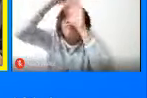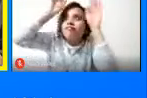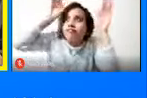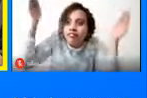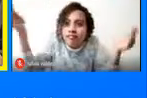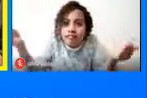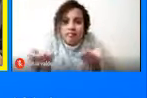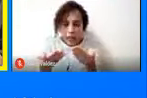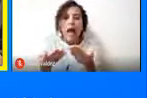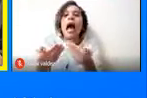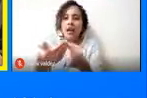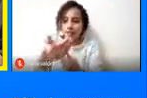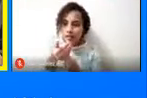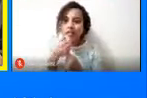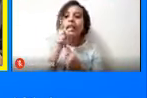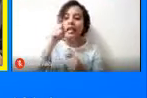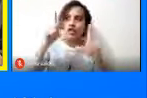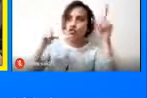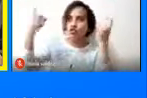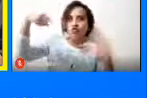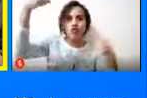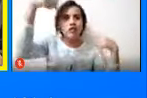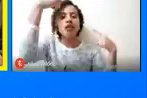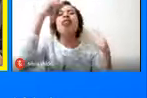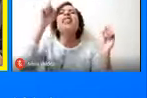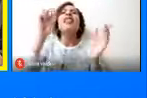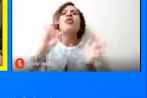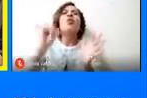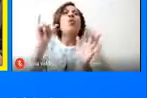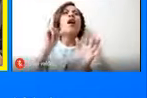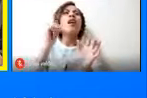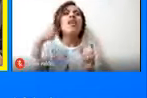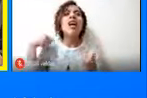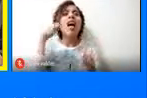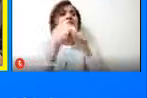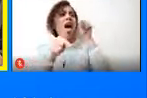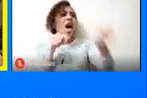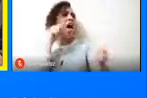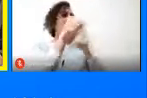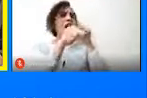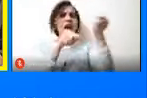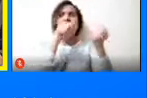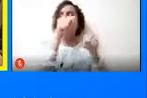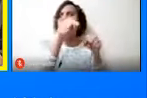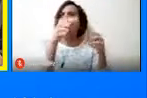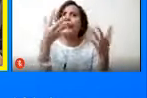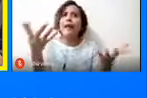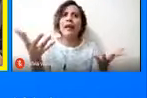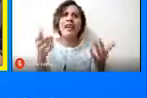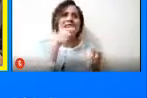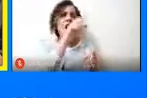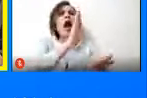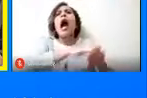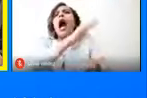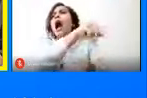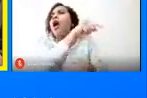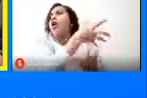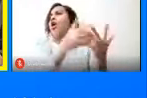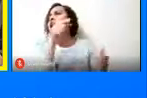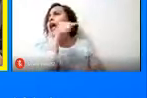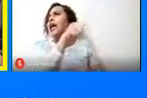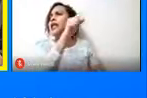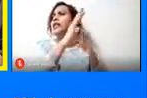blindar al sector turístico y para que deje de ser señalado como el causante de muchas